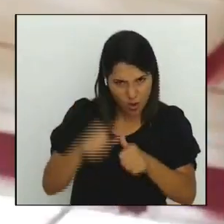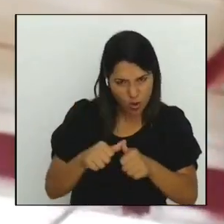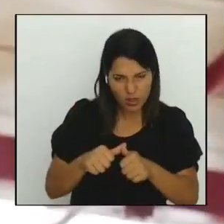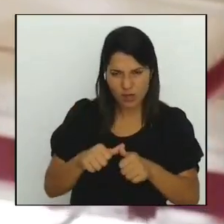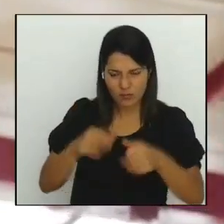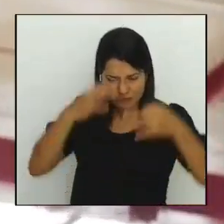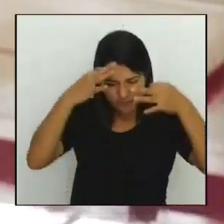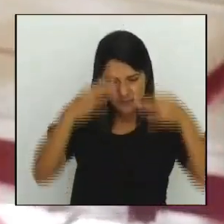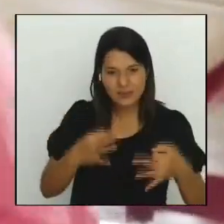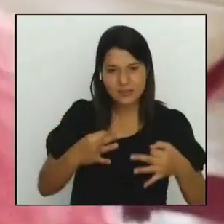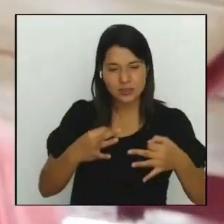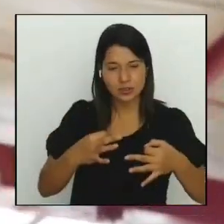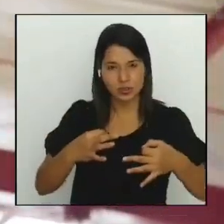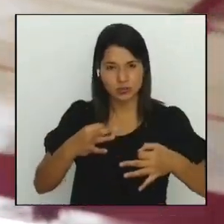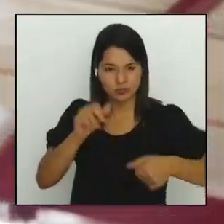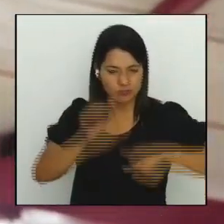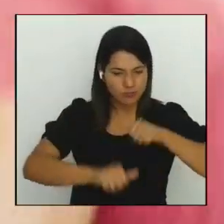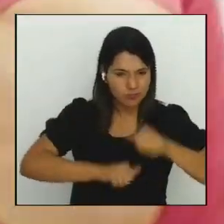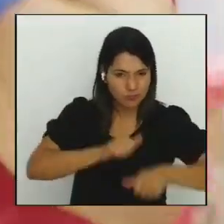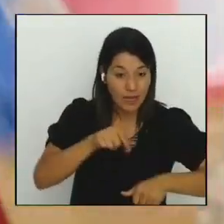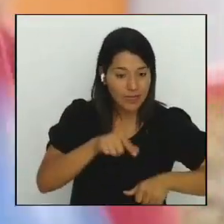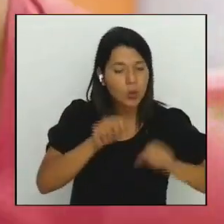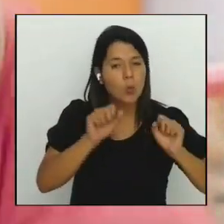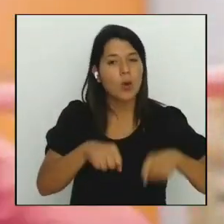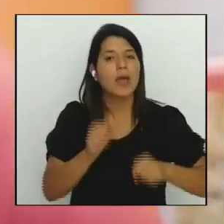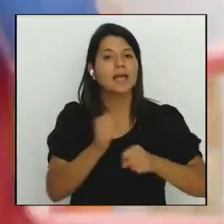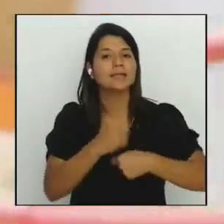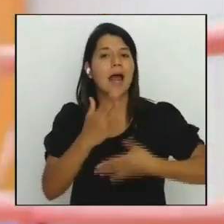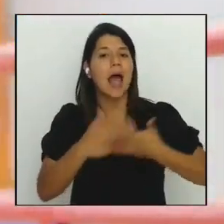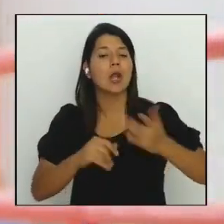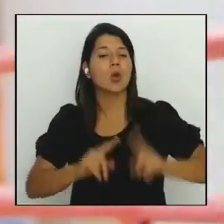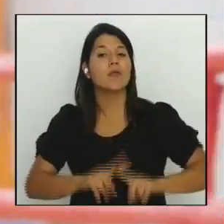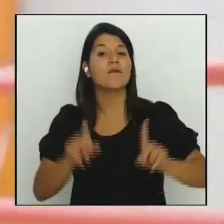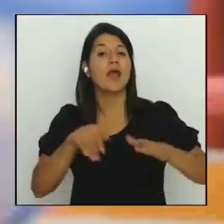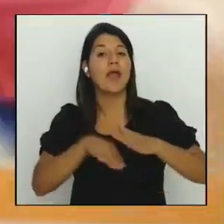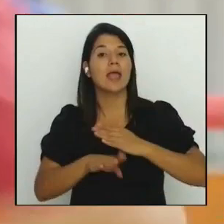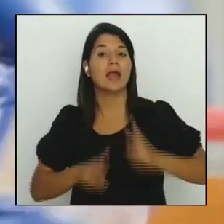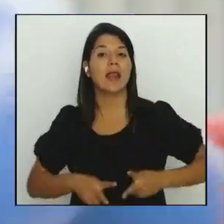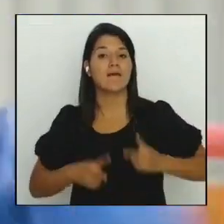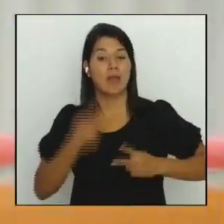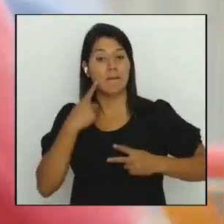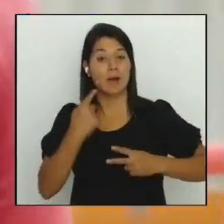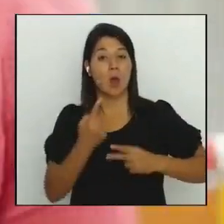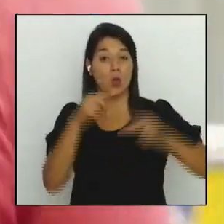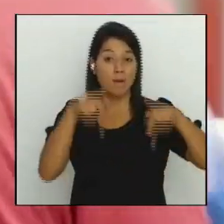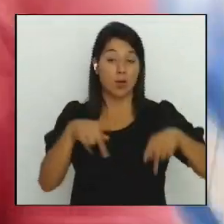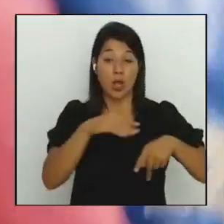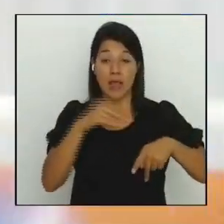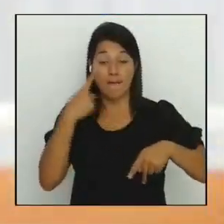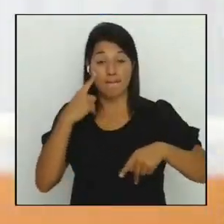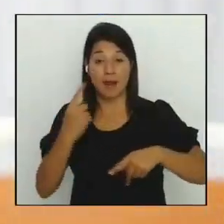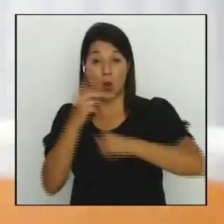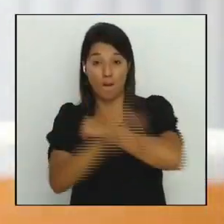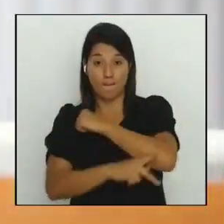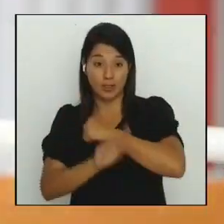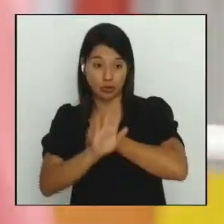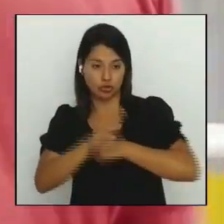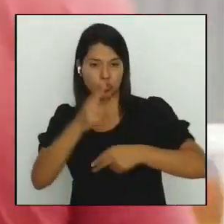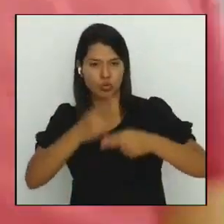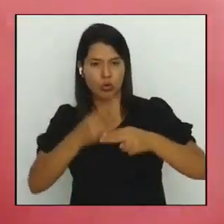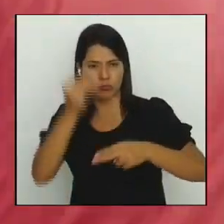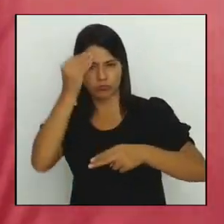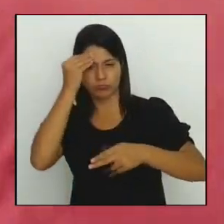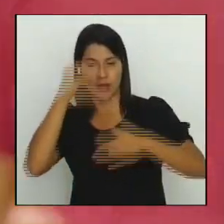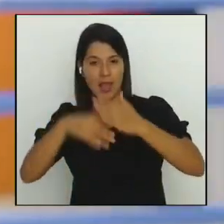marcar la diferencia en la vida de una persona y en la historia de una nación su nombre se ha grabado en la historia deportiva de Costa Rica como